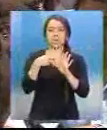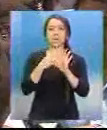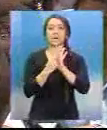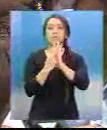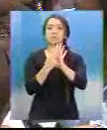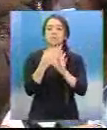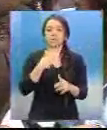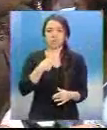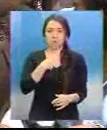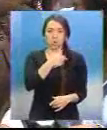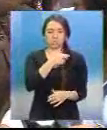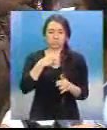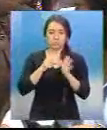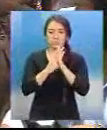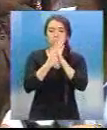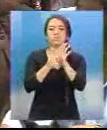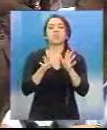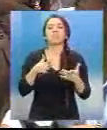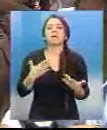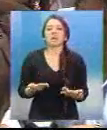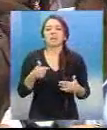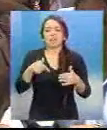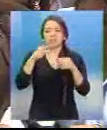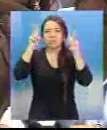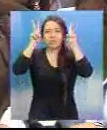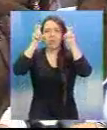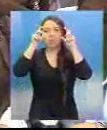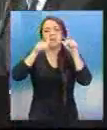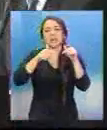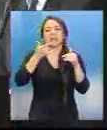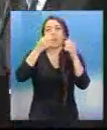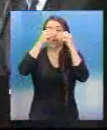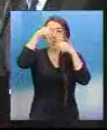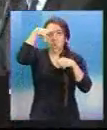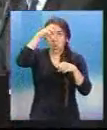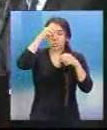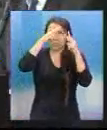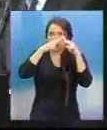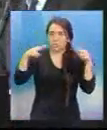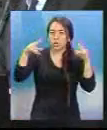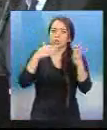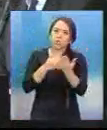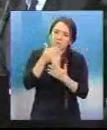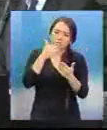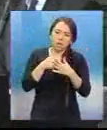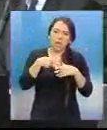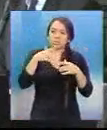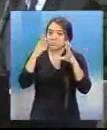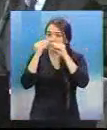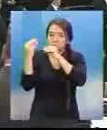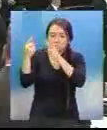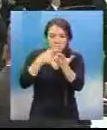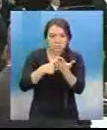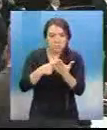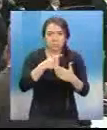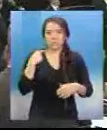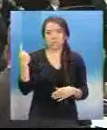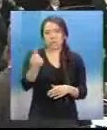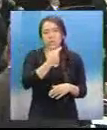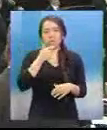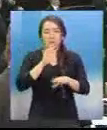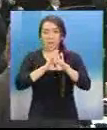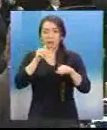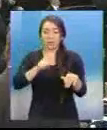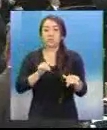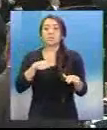clara sobre lo que se podría hacer en el tema de la electricidad. Se espera para el martes de esta semana que el Congreso de la República